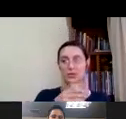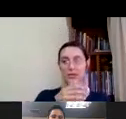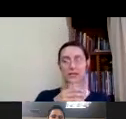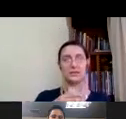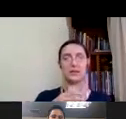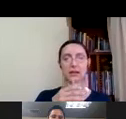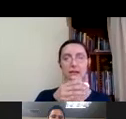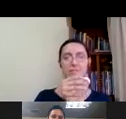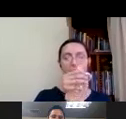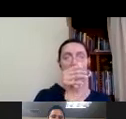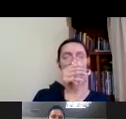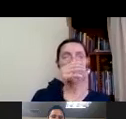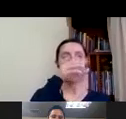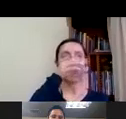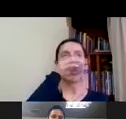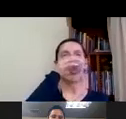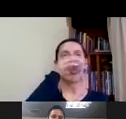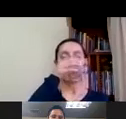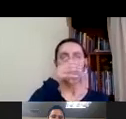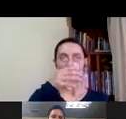número 3 de la charla del día de hoy.